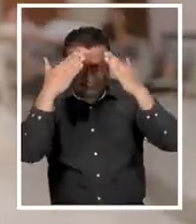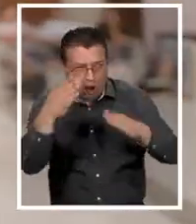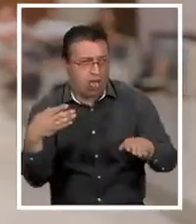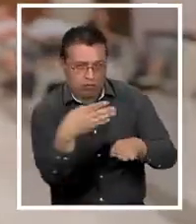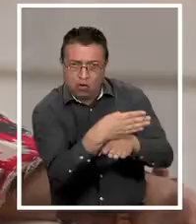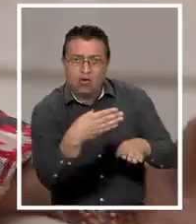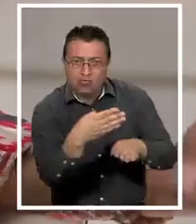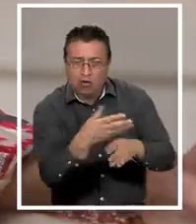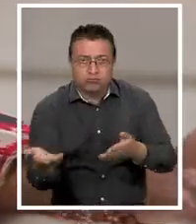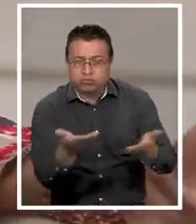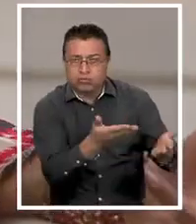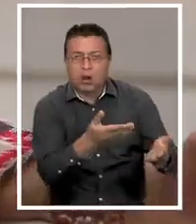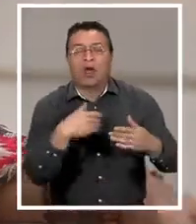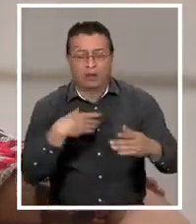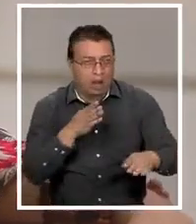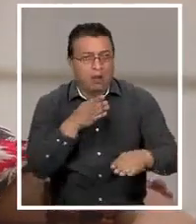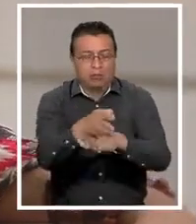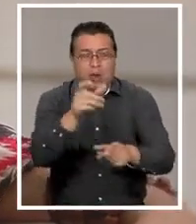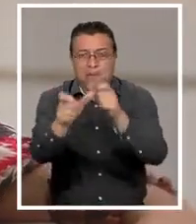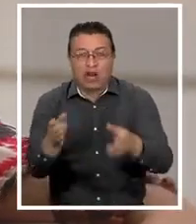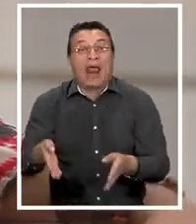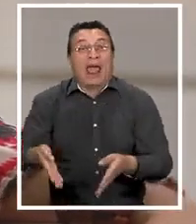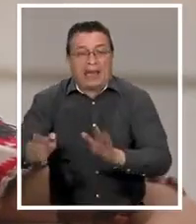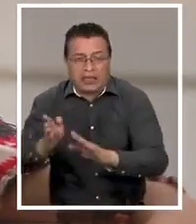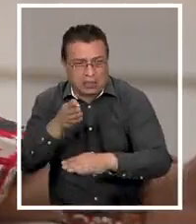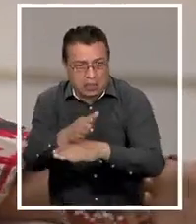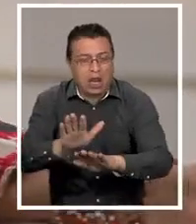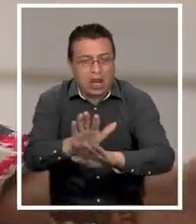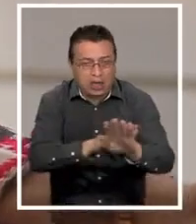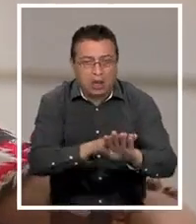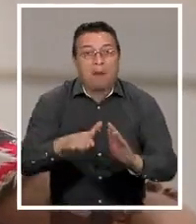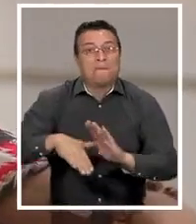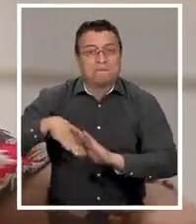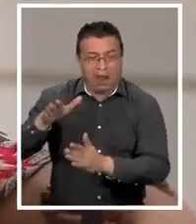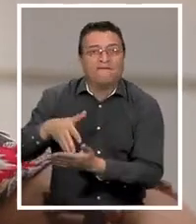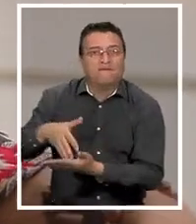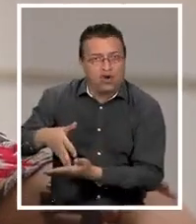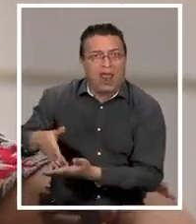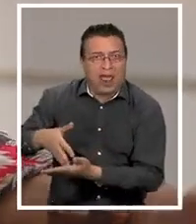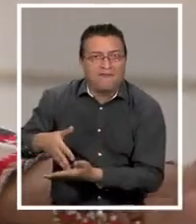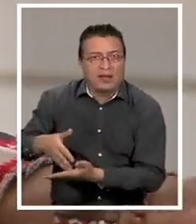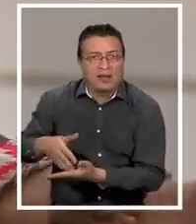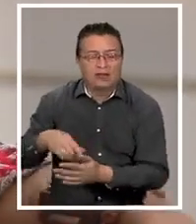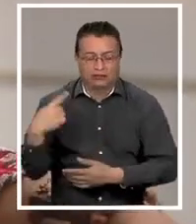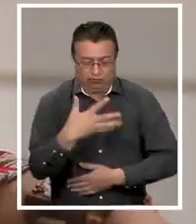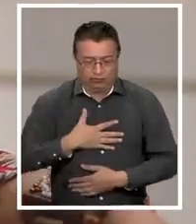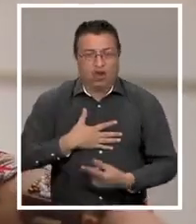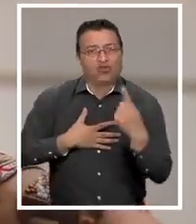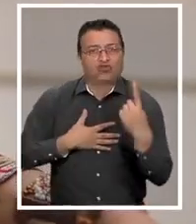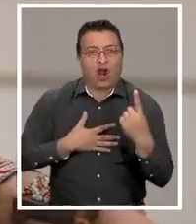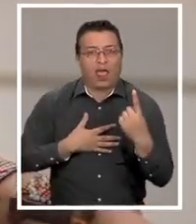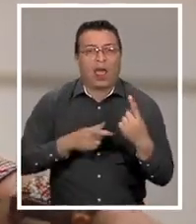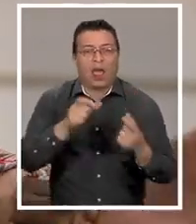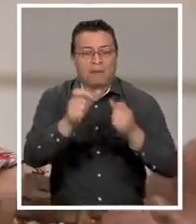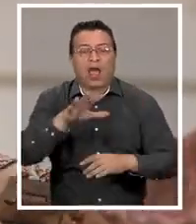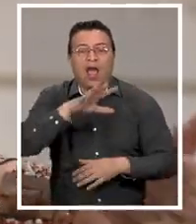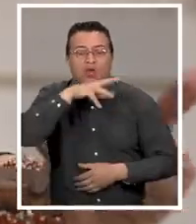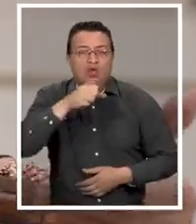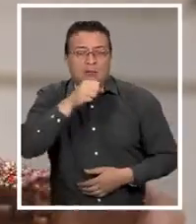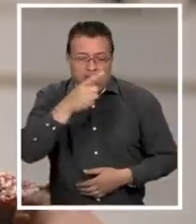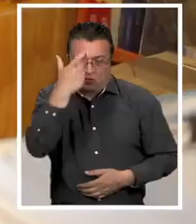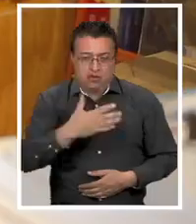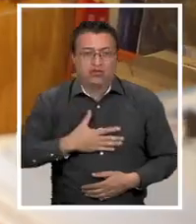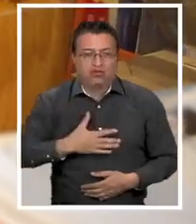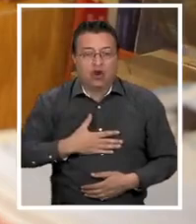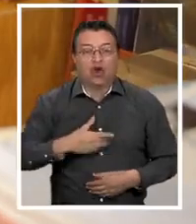mandaron psicólogas, asistieron gente de calle, las más vulnerables, las que somos solas, las personas adultas